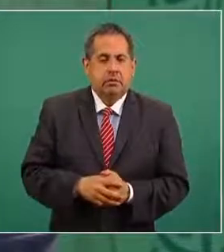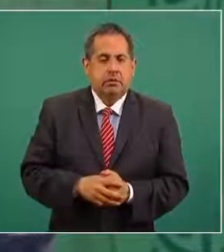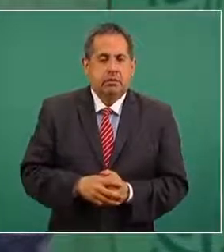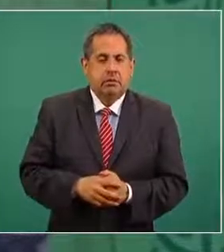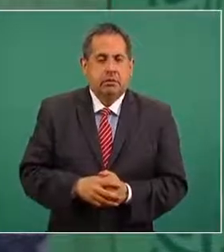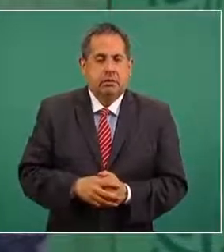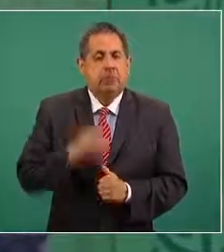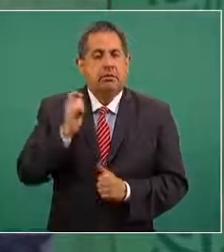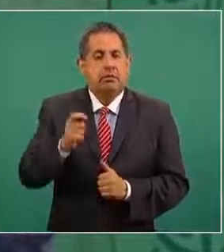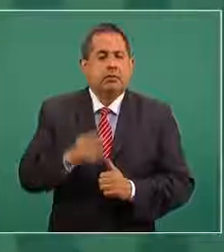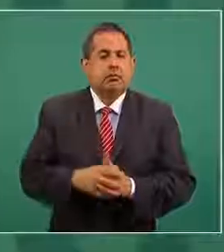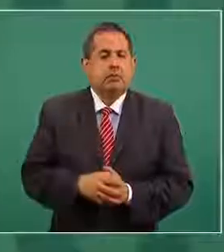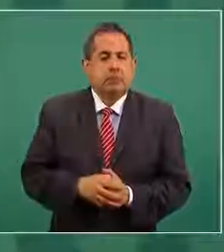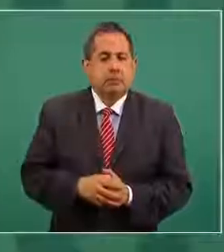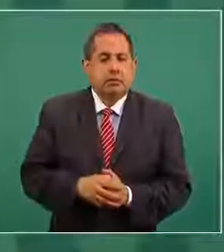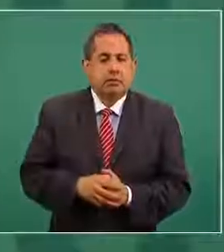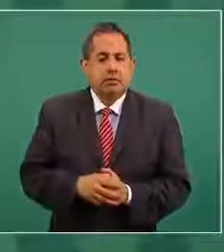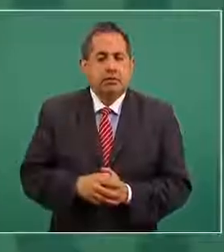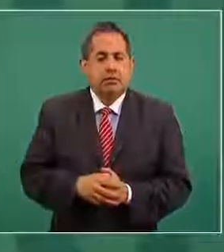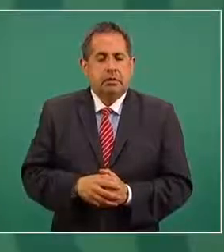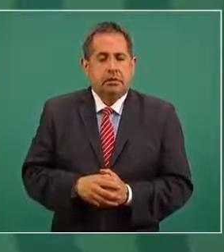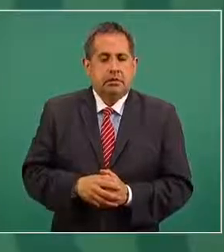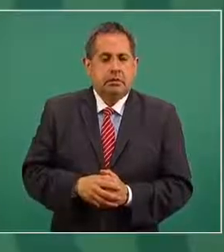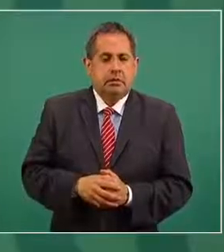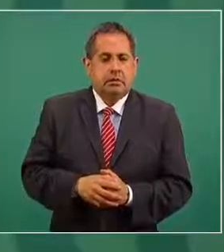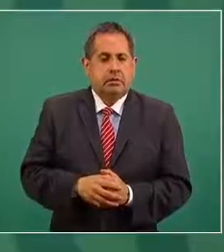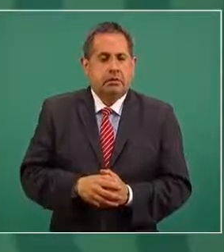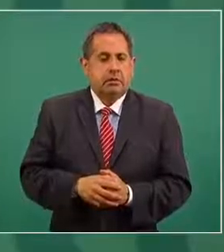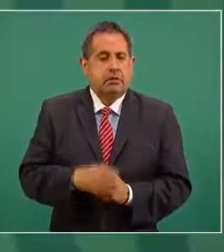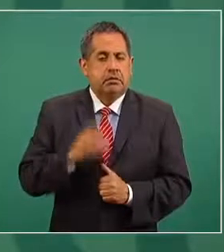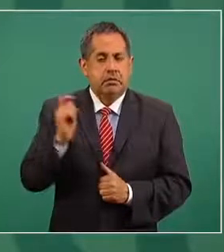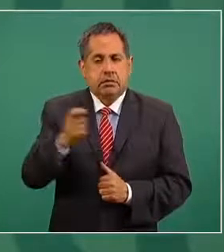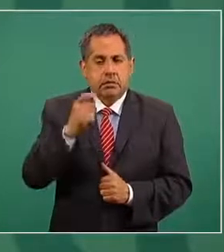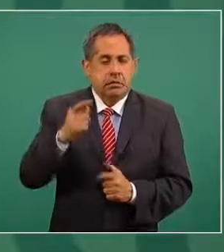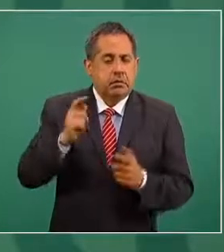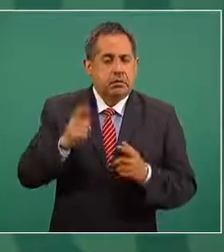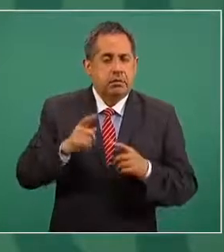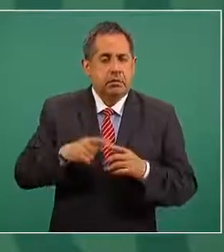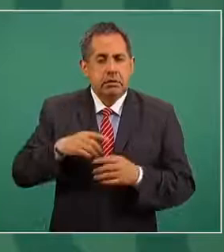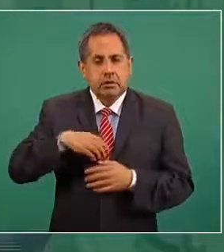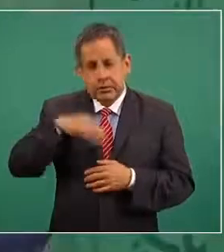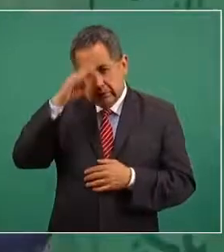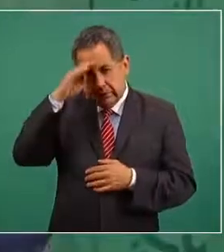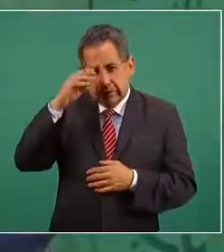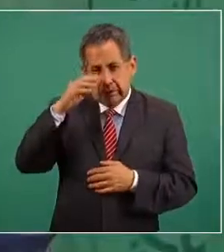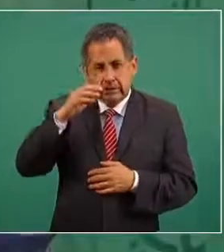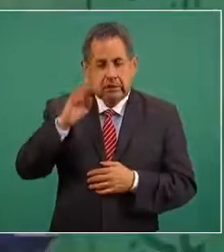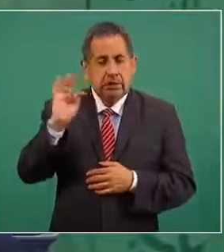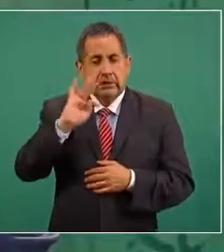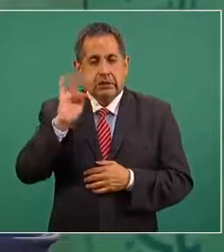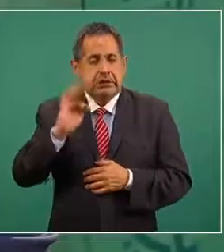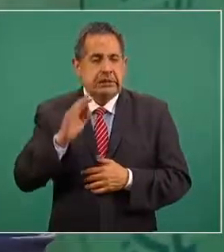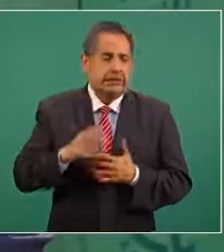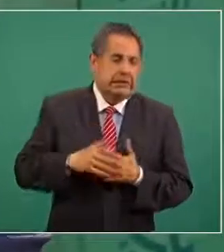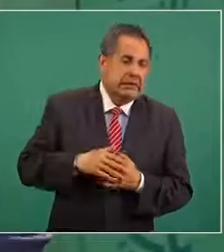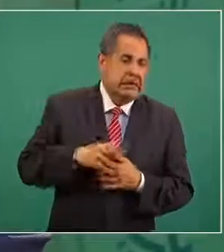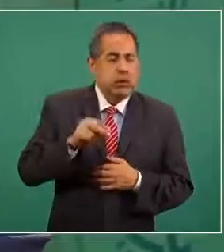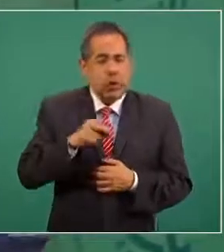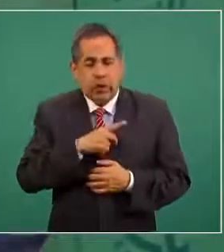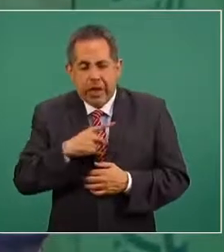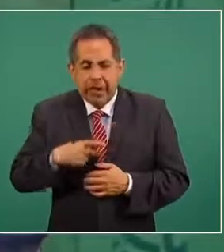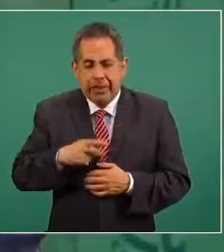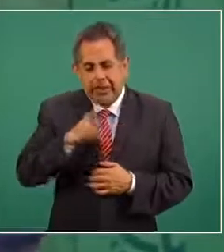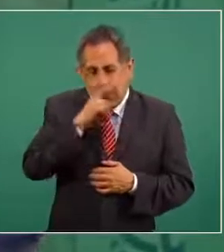imagínense si empezamos con consideraciones de que a lo mejor judicialmente no debimos hacerlo